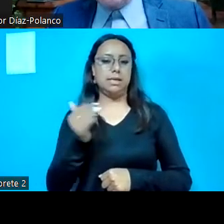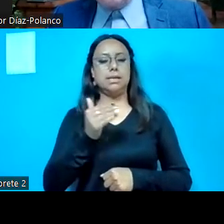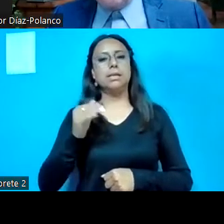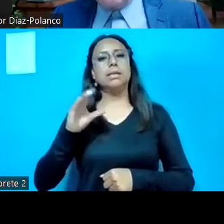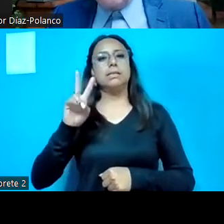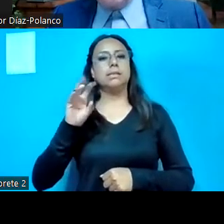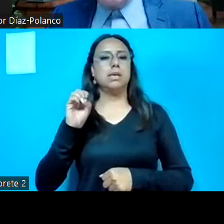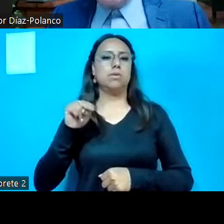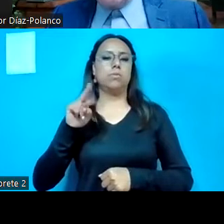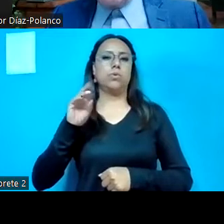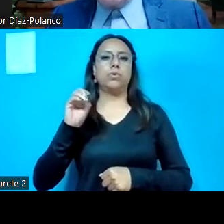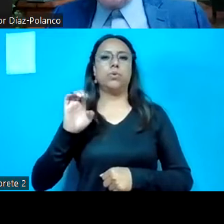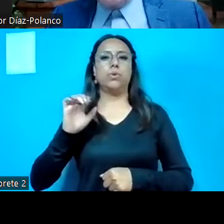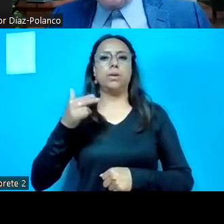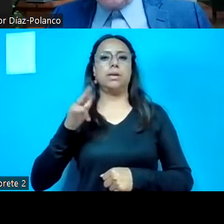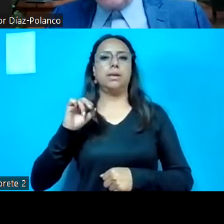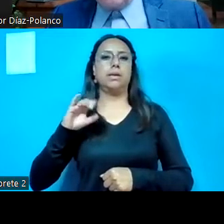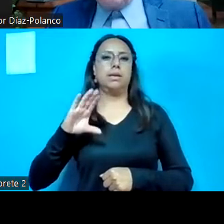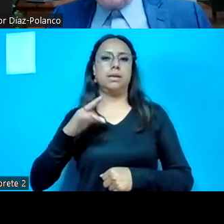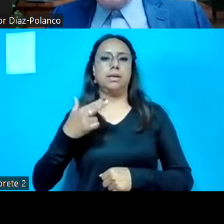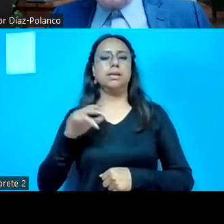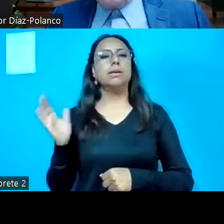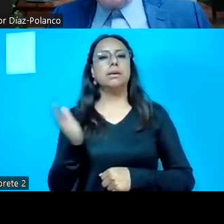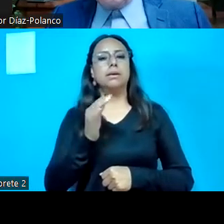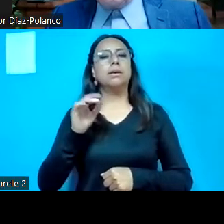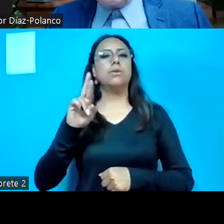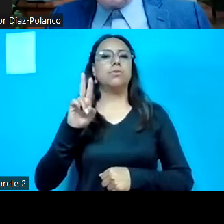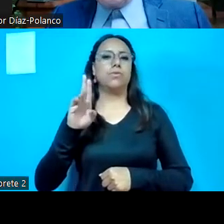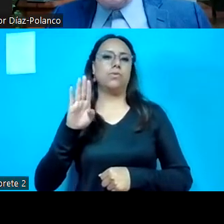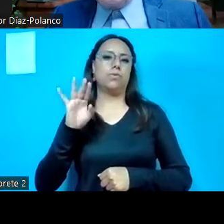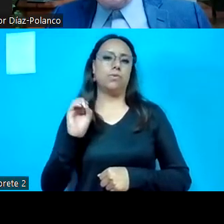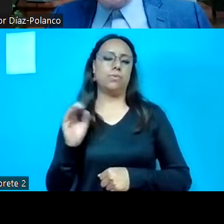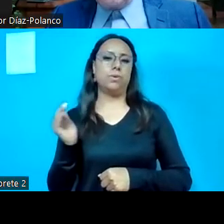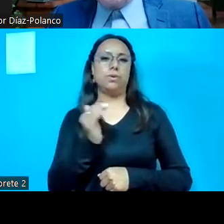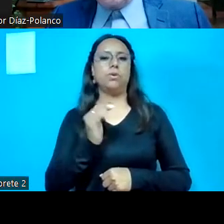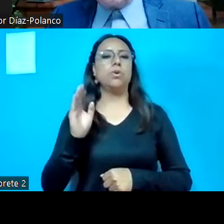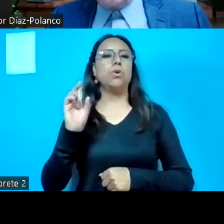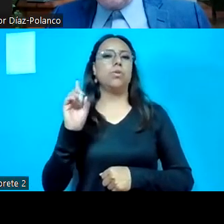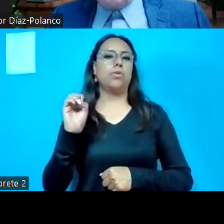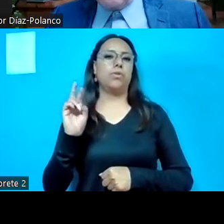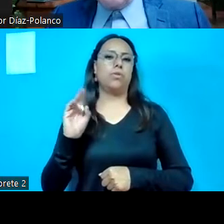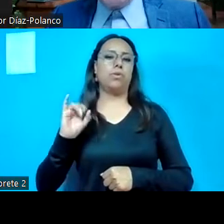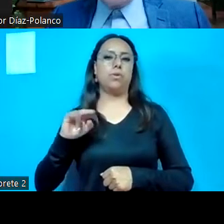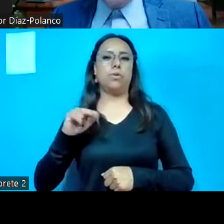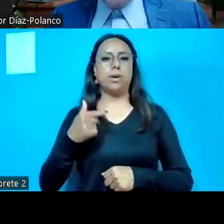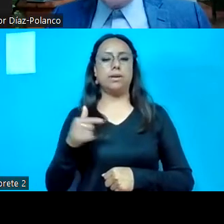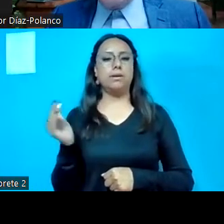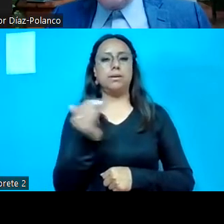la Isla, Ricardo Rubio Torres, Federico Dorín Casar, y Diego Orlando Garrido López,